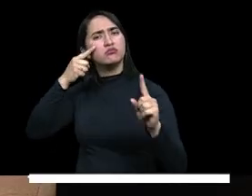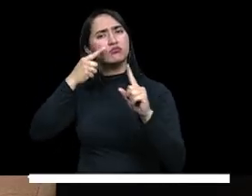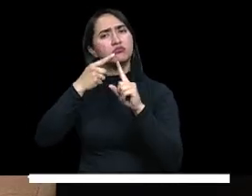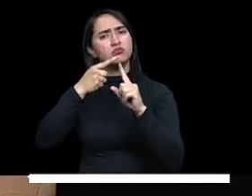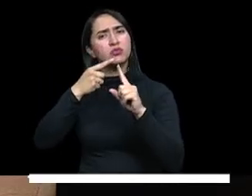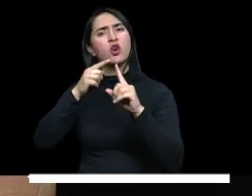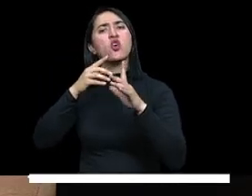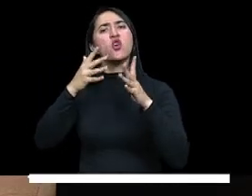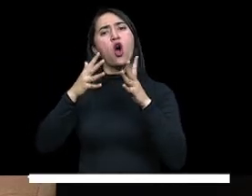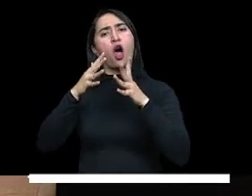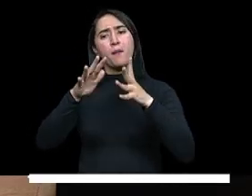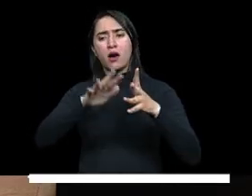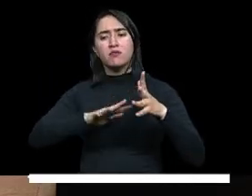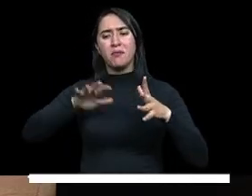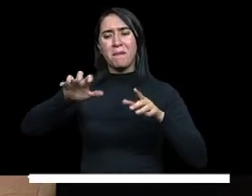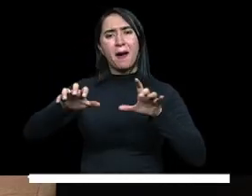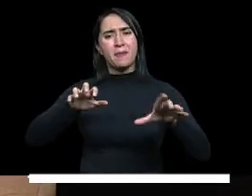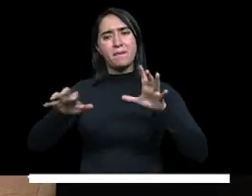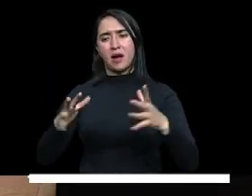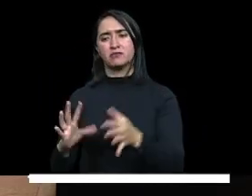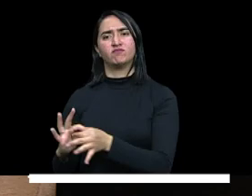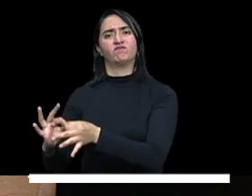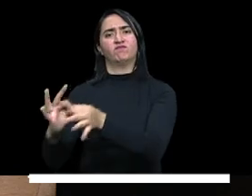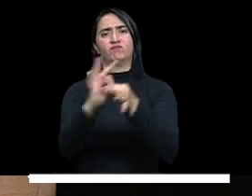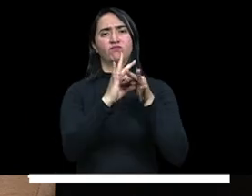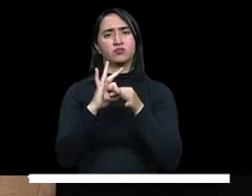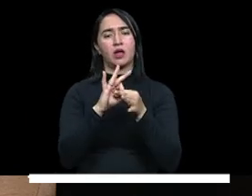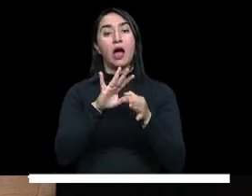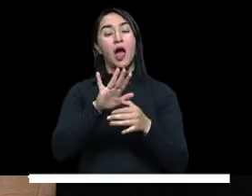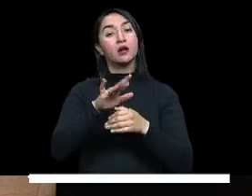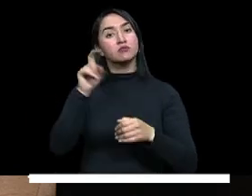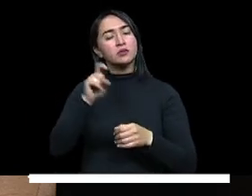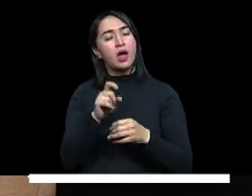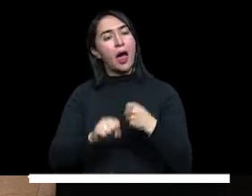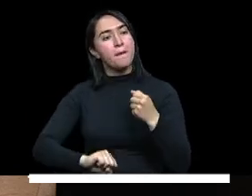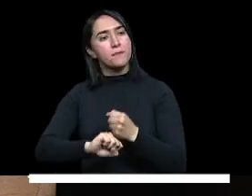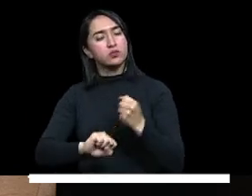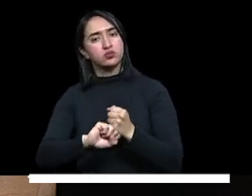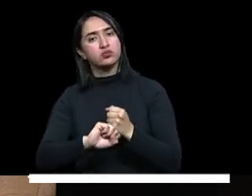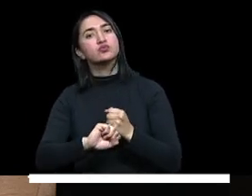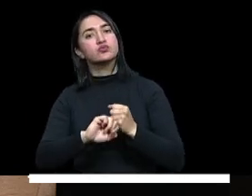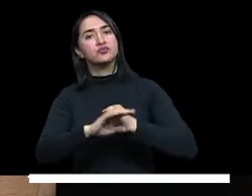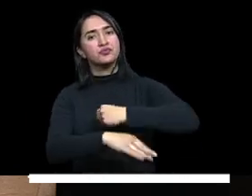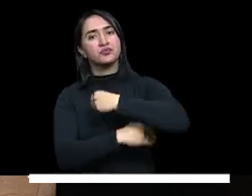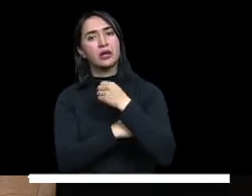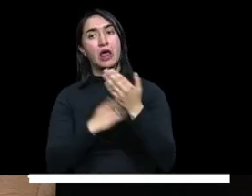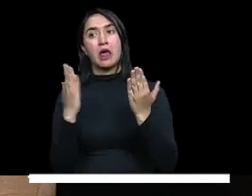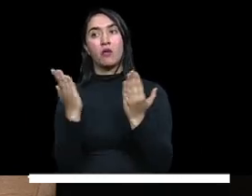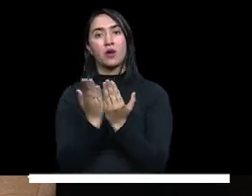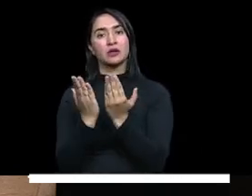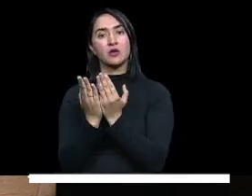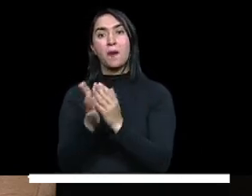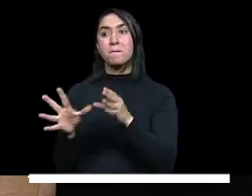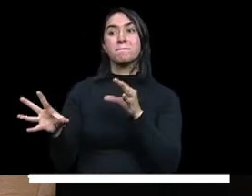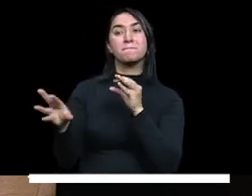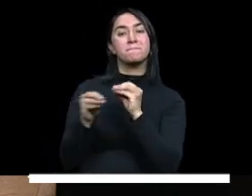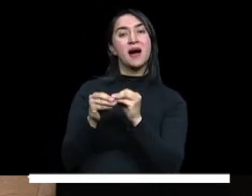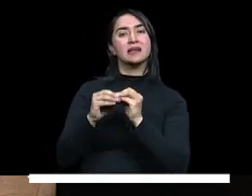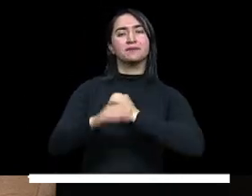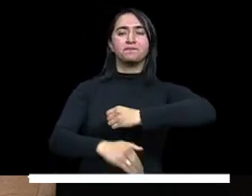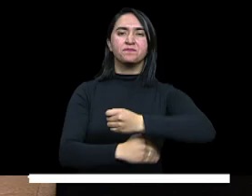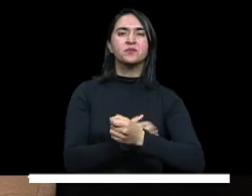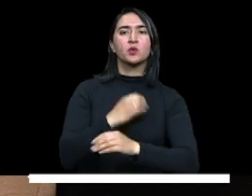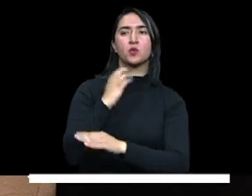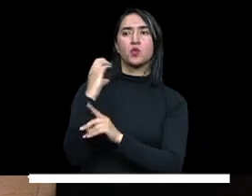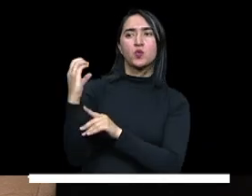intersectorial. Esto requiere del trabajo del Ministerio de Educación en articulación con el Ministerio de Cultura,